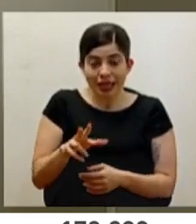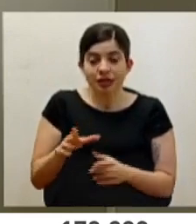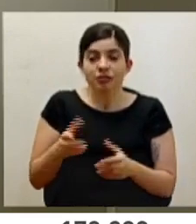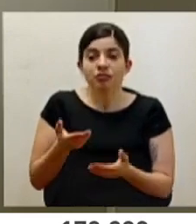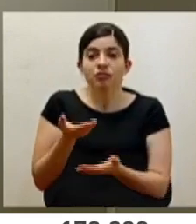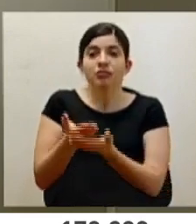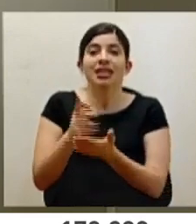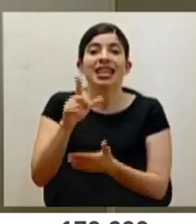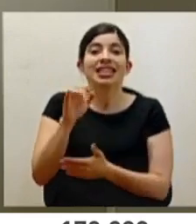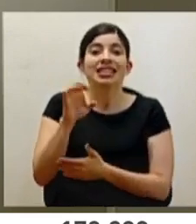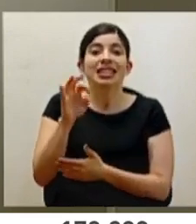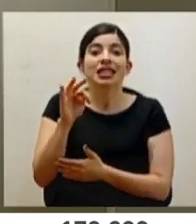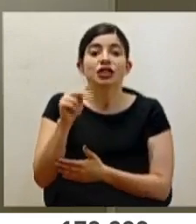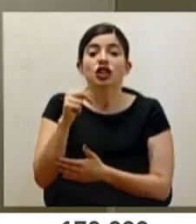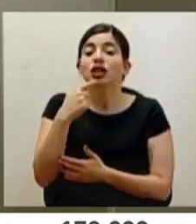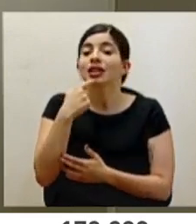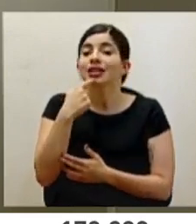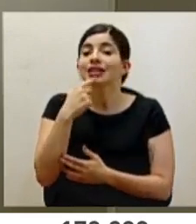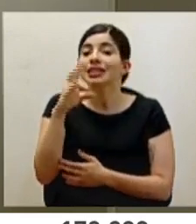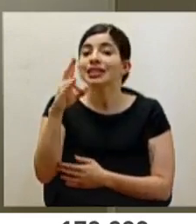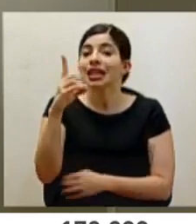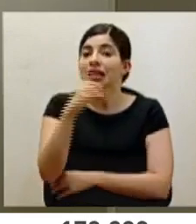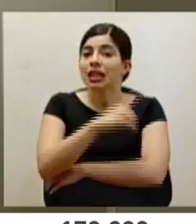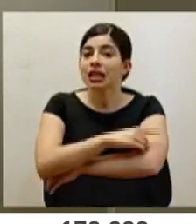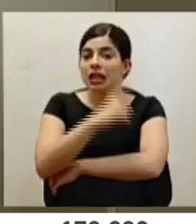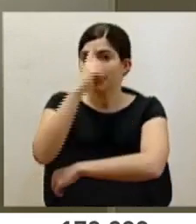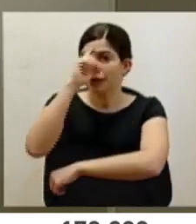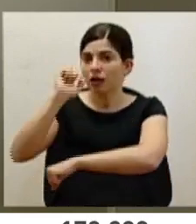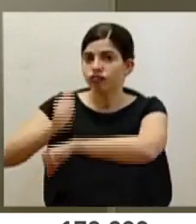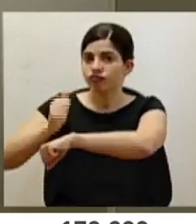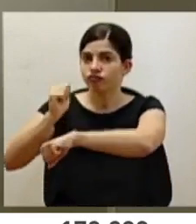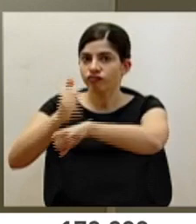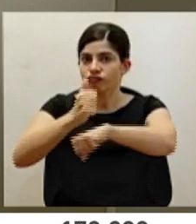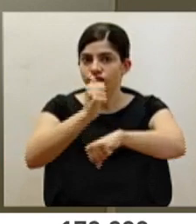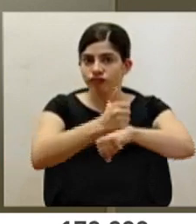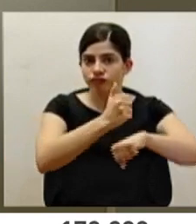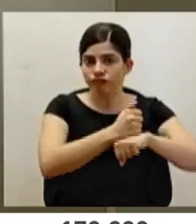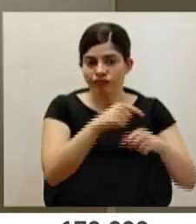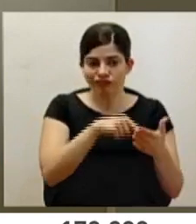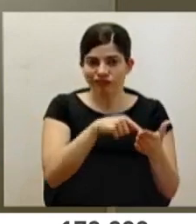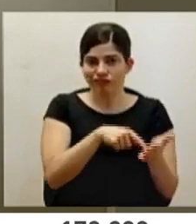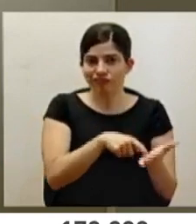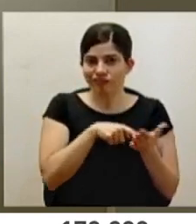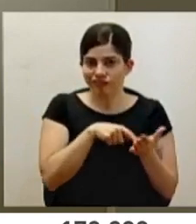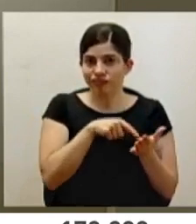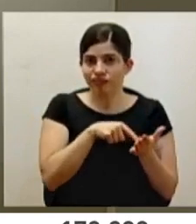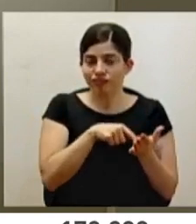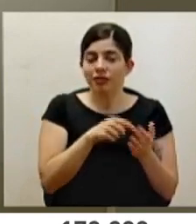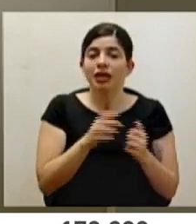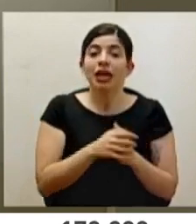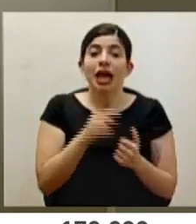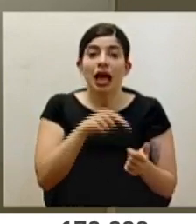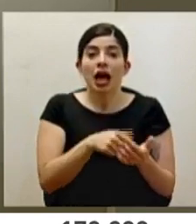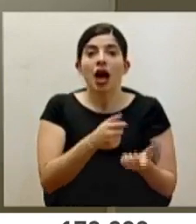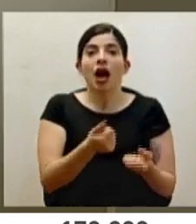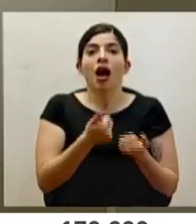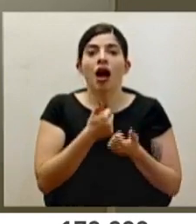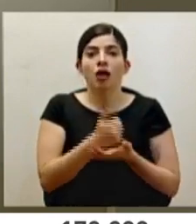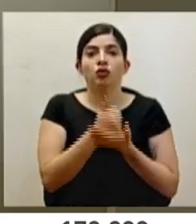licitación habla de 7 días para que estén debidamente instalados según los términos de referencia, lo cual permitiría ya tener